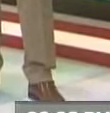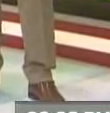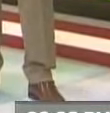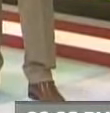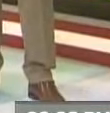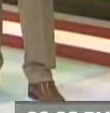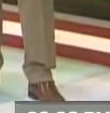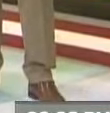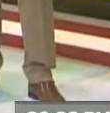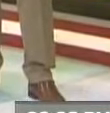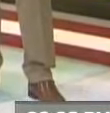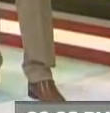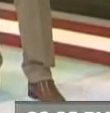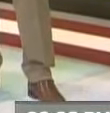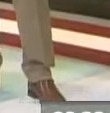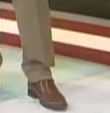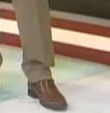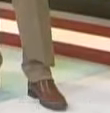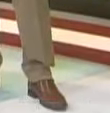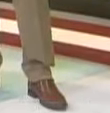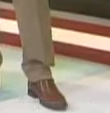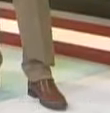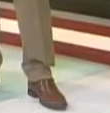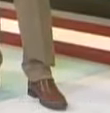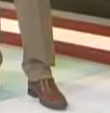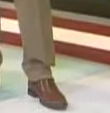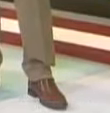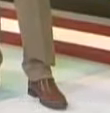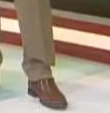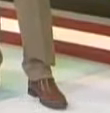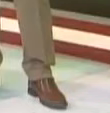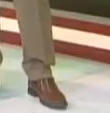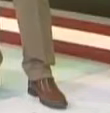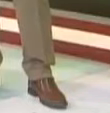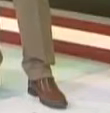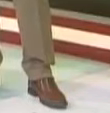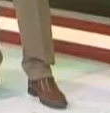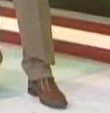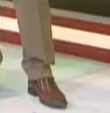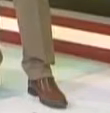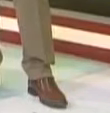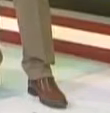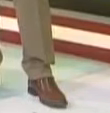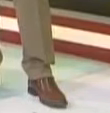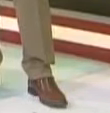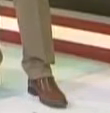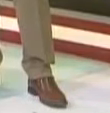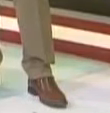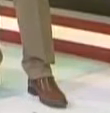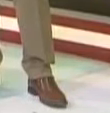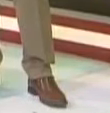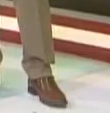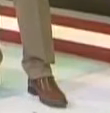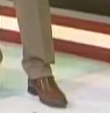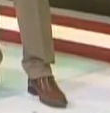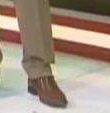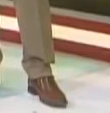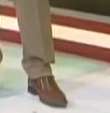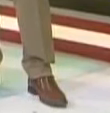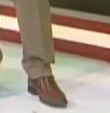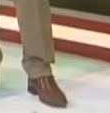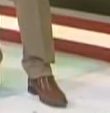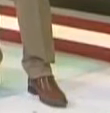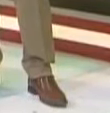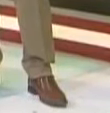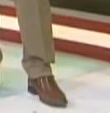profesora Mercedes Chacín como la nueva viceministra de Comunicación Internacional del Ministerio del Poder Popular para las Relaciones Exteriores.